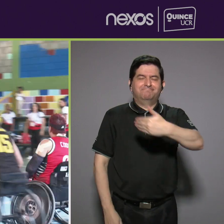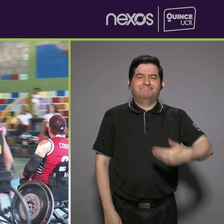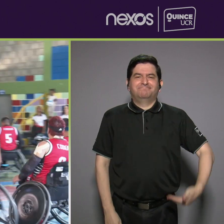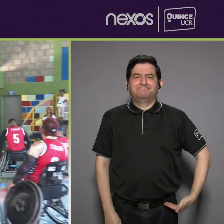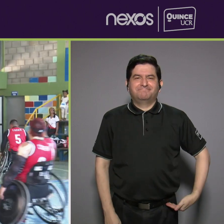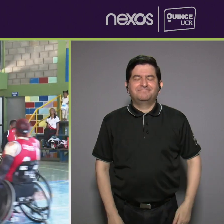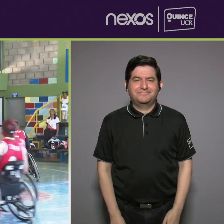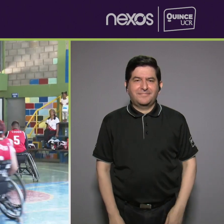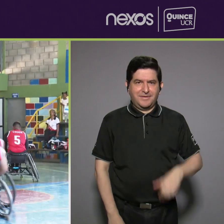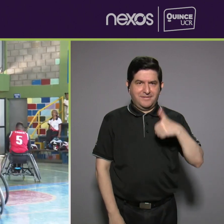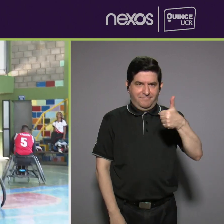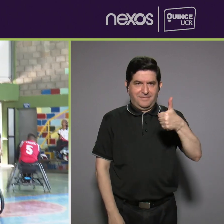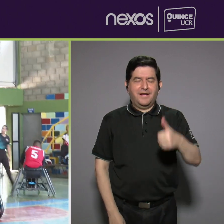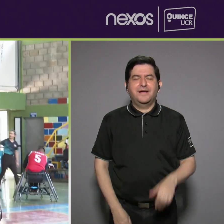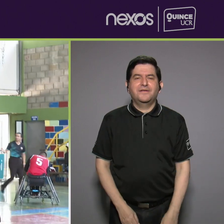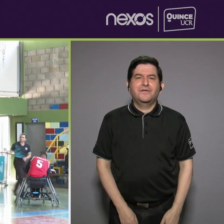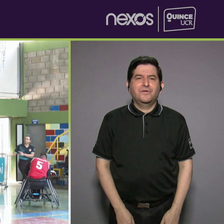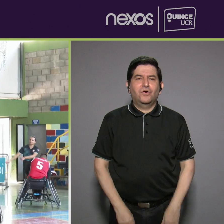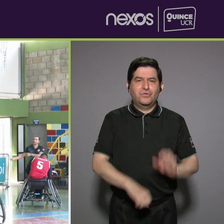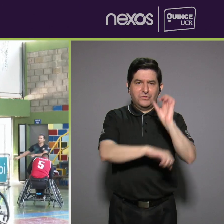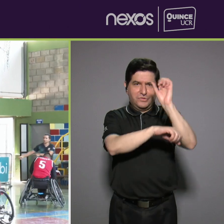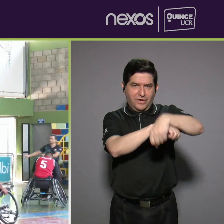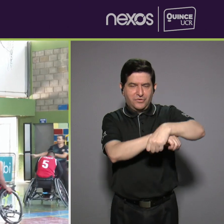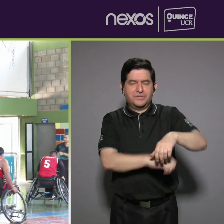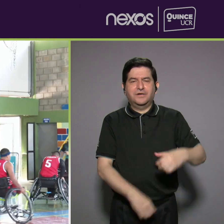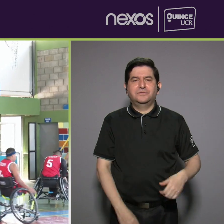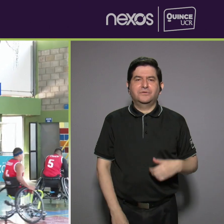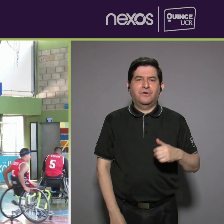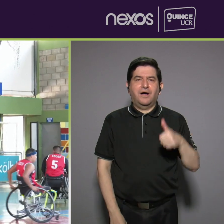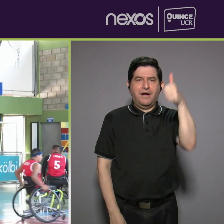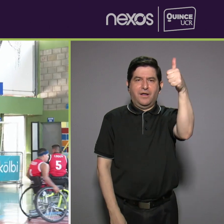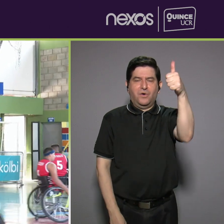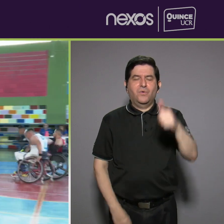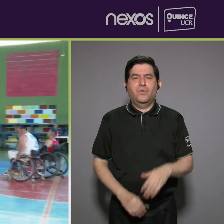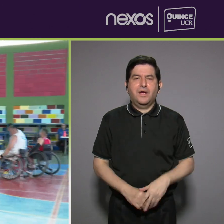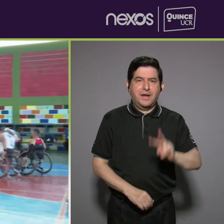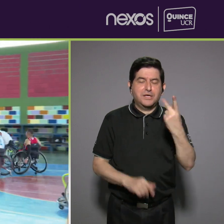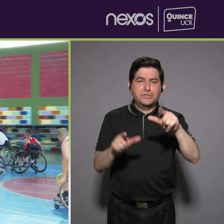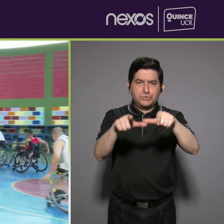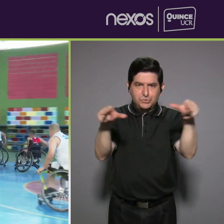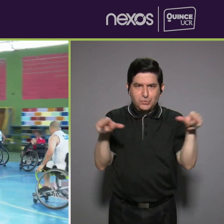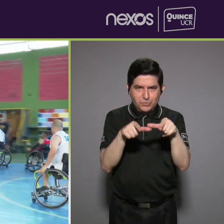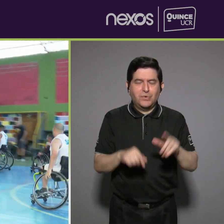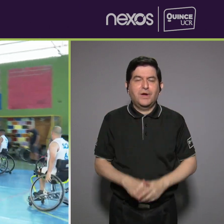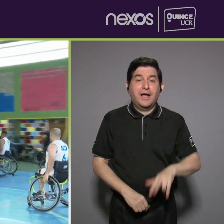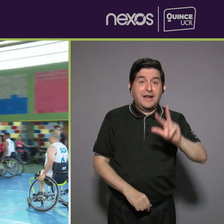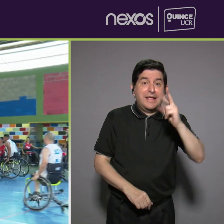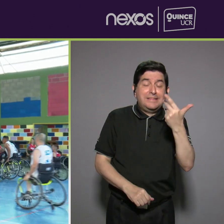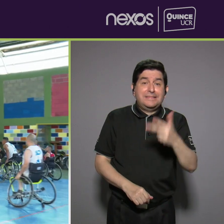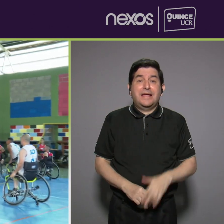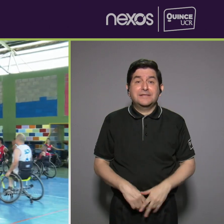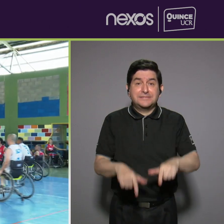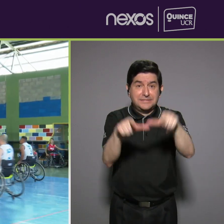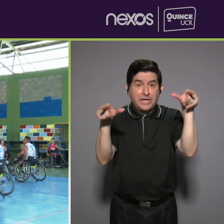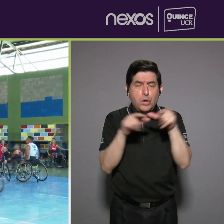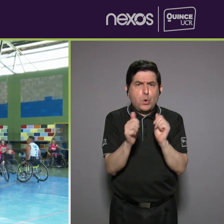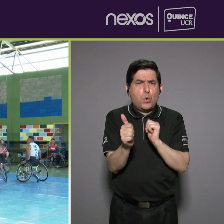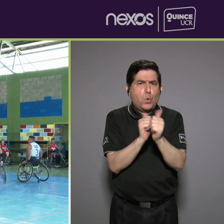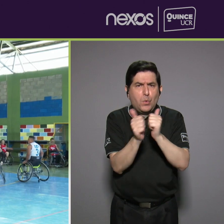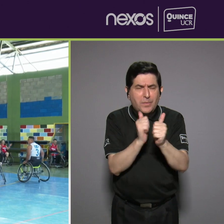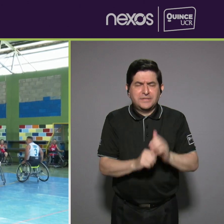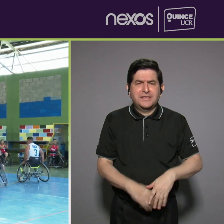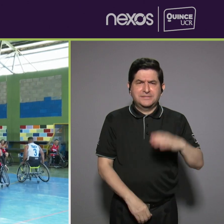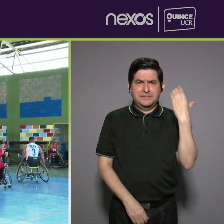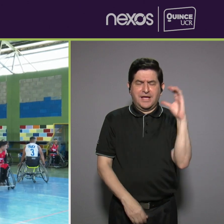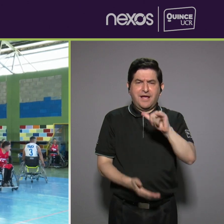que se coronó campeón ante Alajuela que obtuvo el segundo lugar El tercer lugar se disputó entre